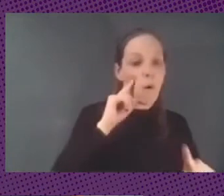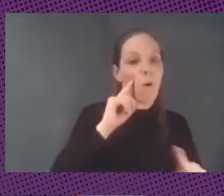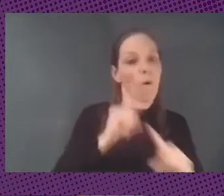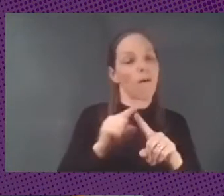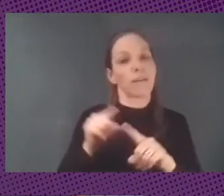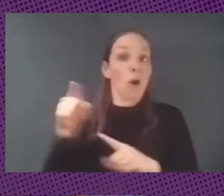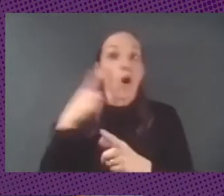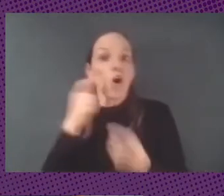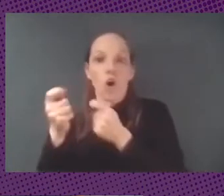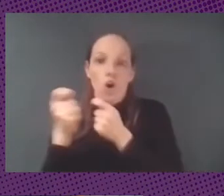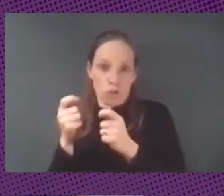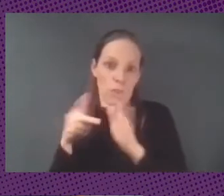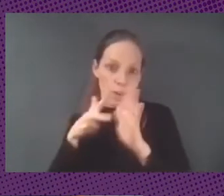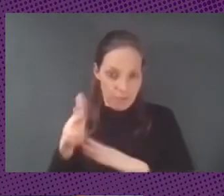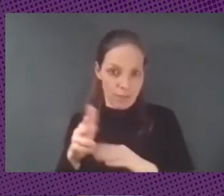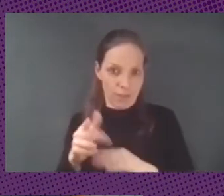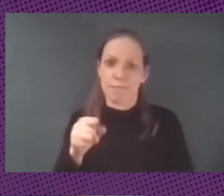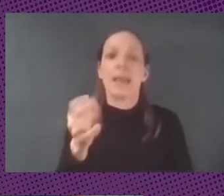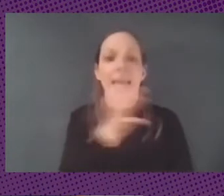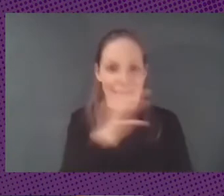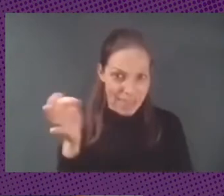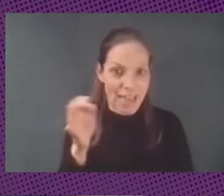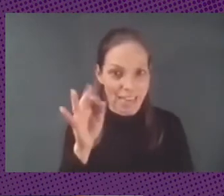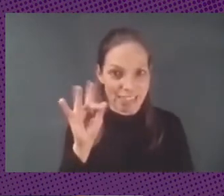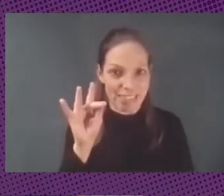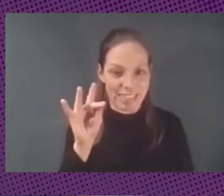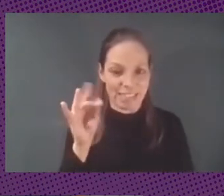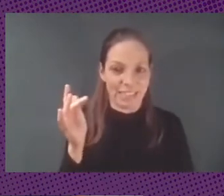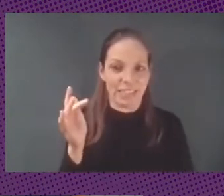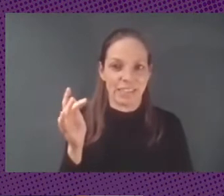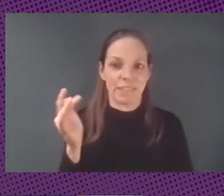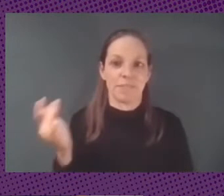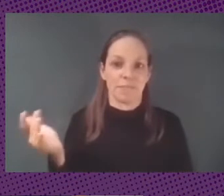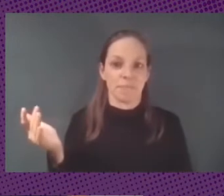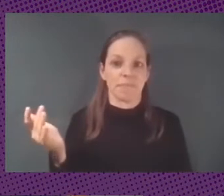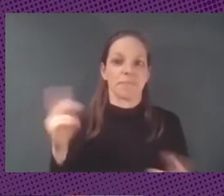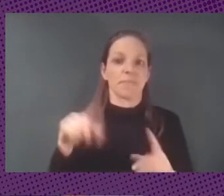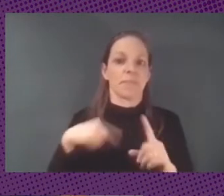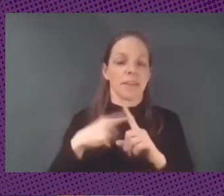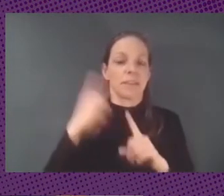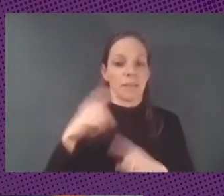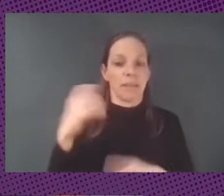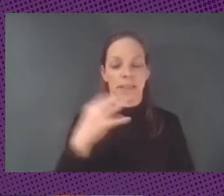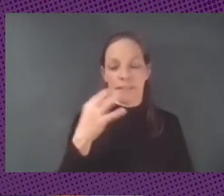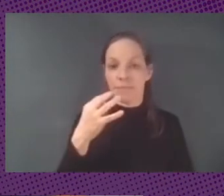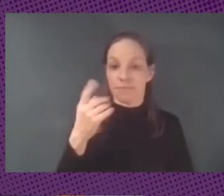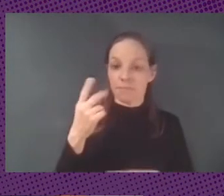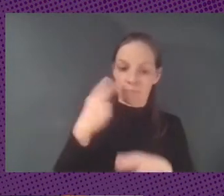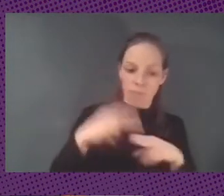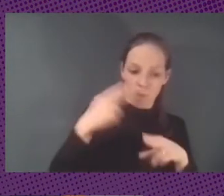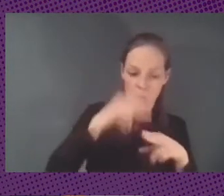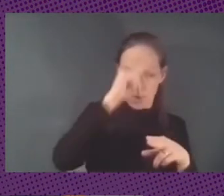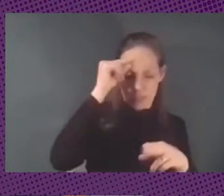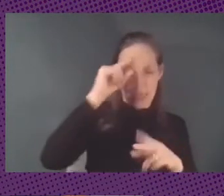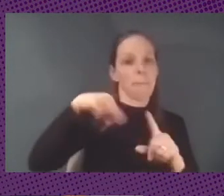creo que eso no tiene duda nadie de que hay una visión política además que tiene que complementarse con la financiación es una